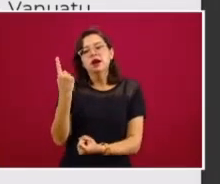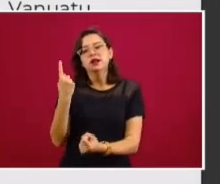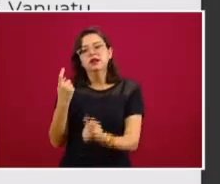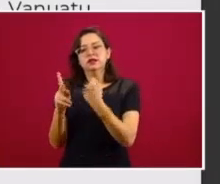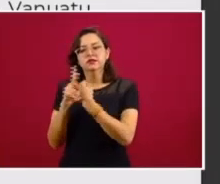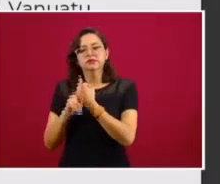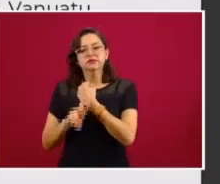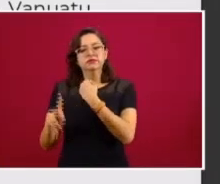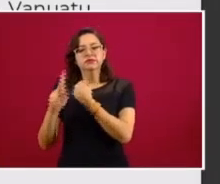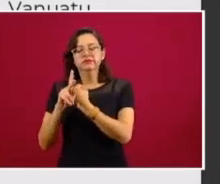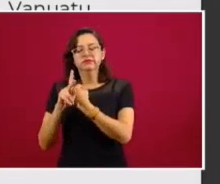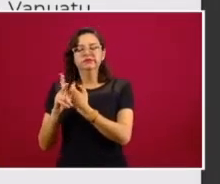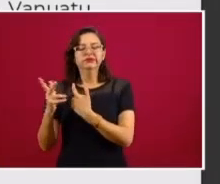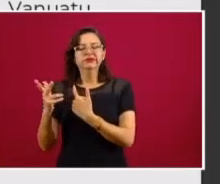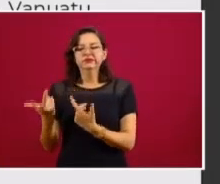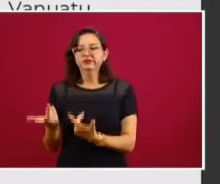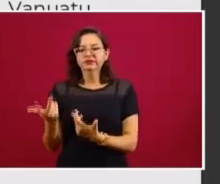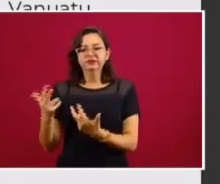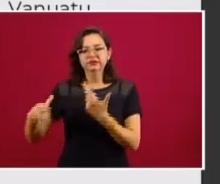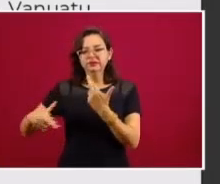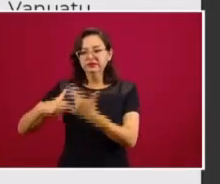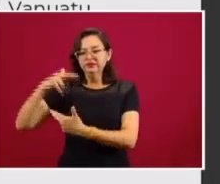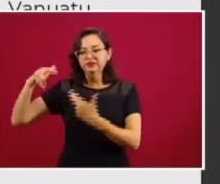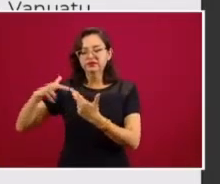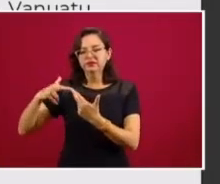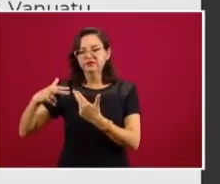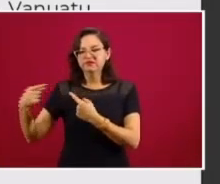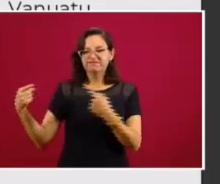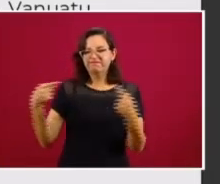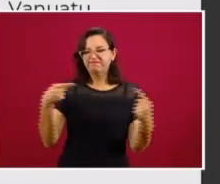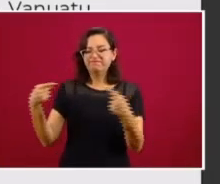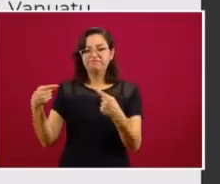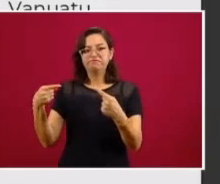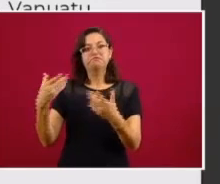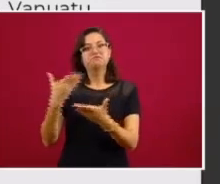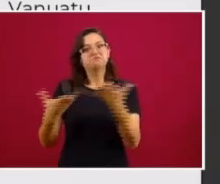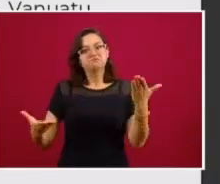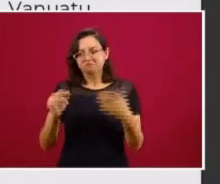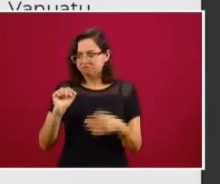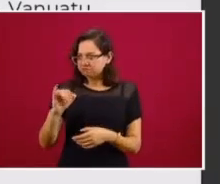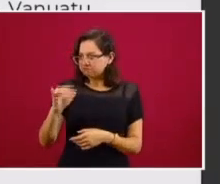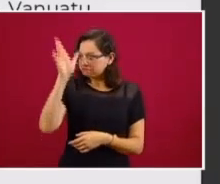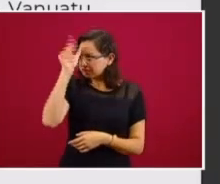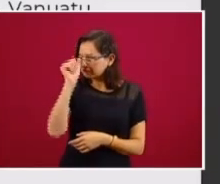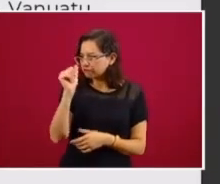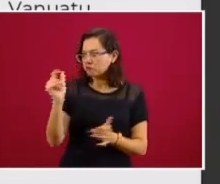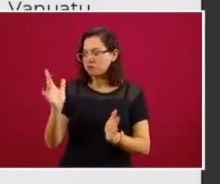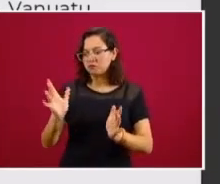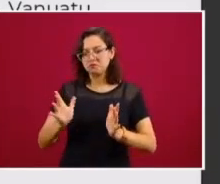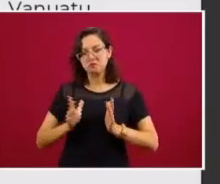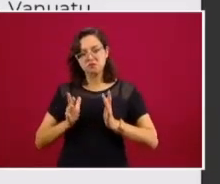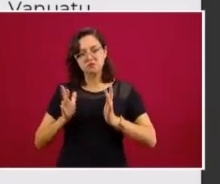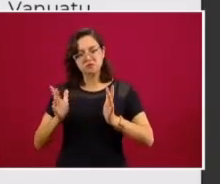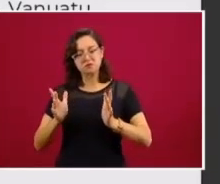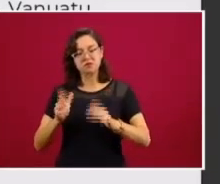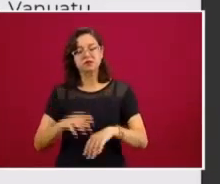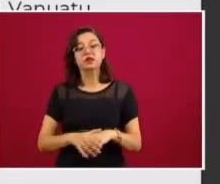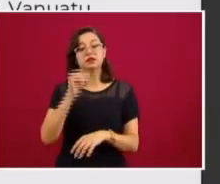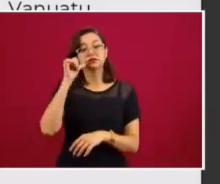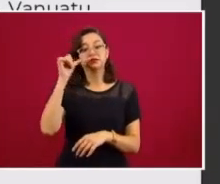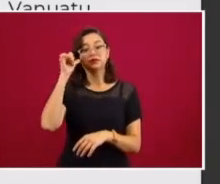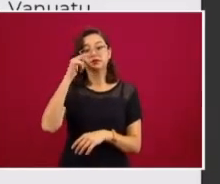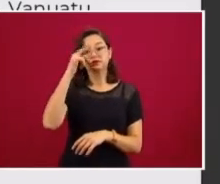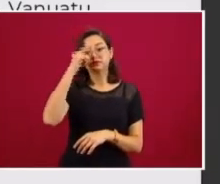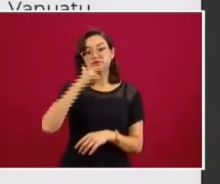nunca pueden estar de acuerdo, ahora se suman a esta iniciativa. Aquí, hasta ayer en la noche,